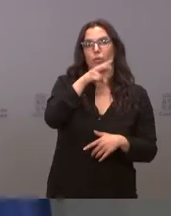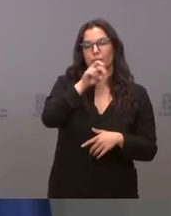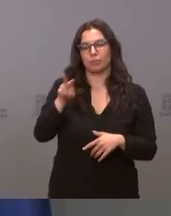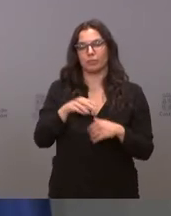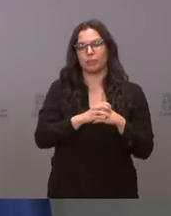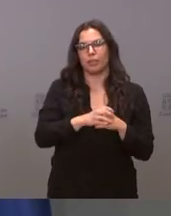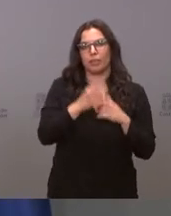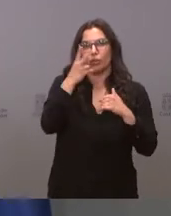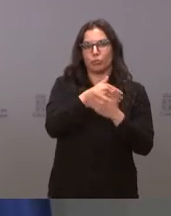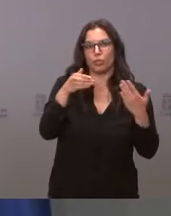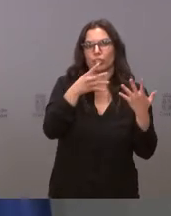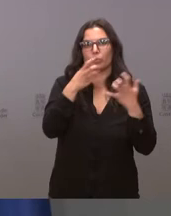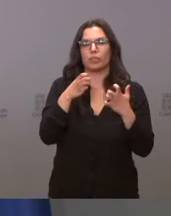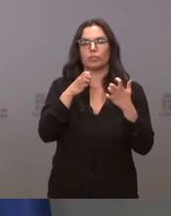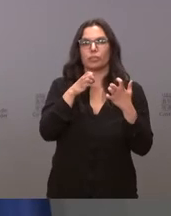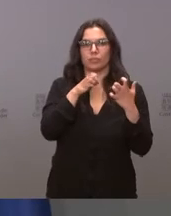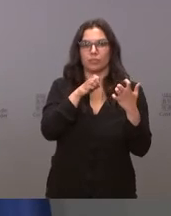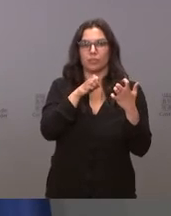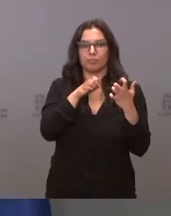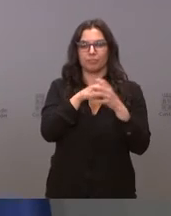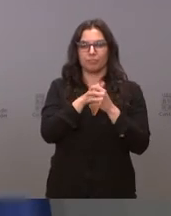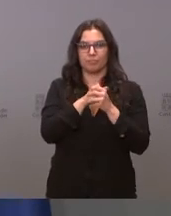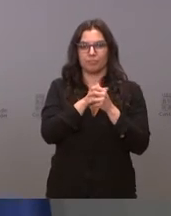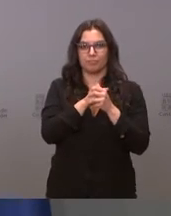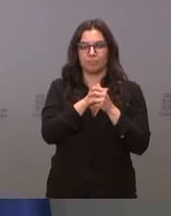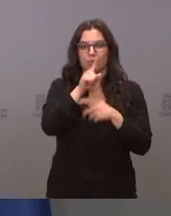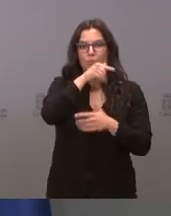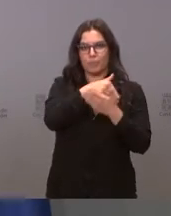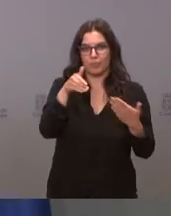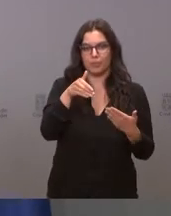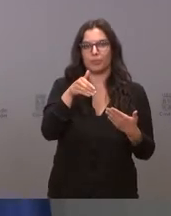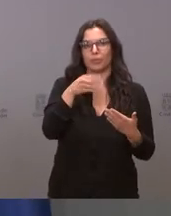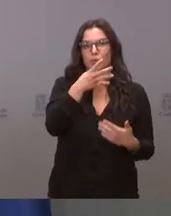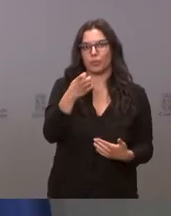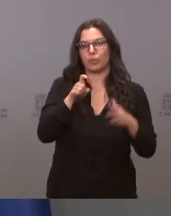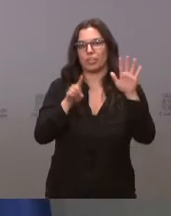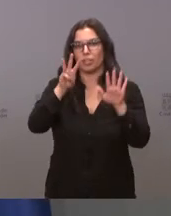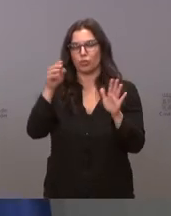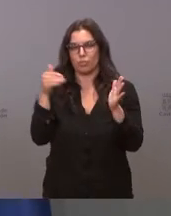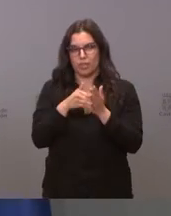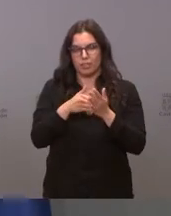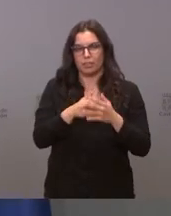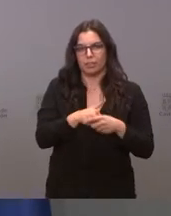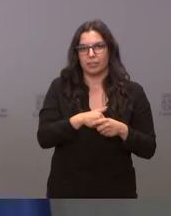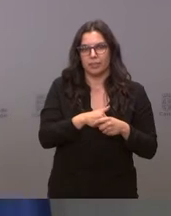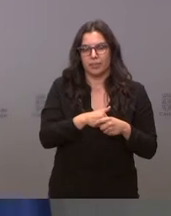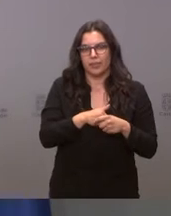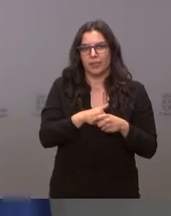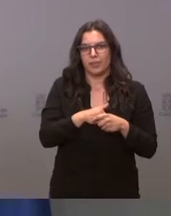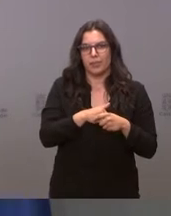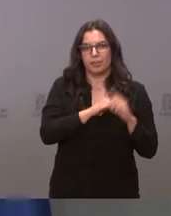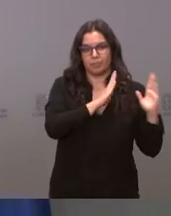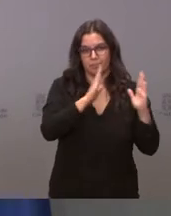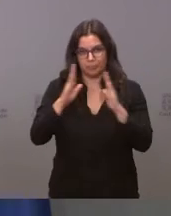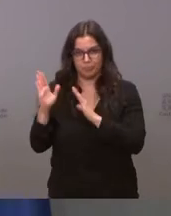,936,000, en 2023, 1,468,000, básicamente en